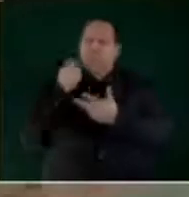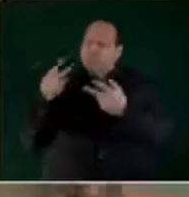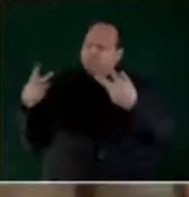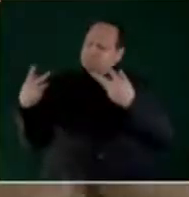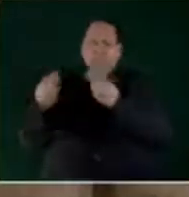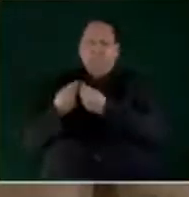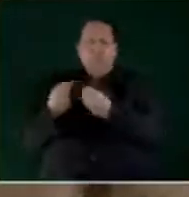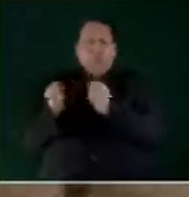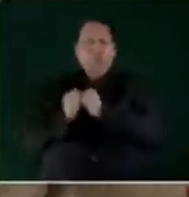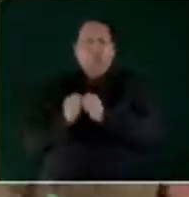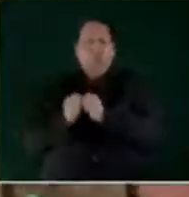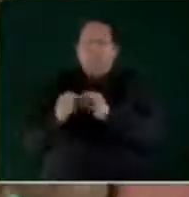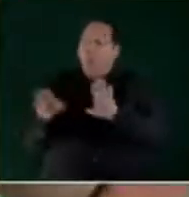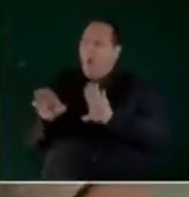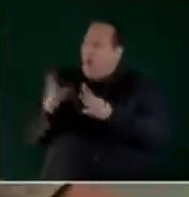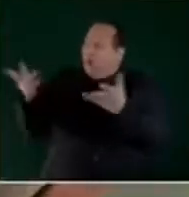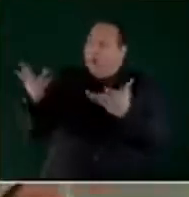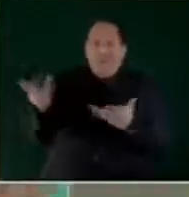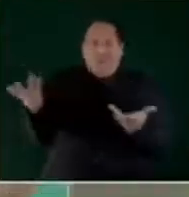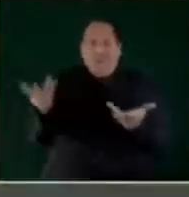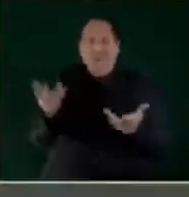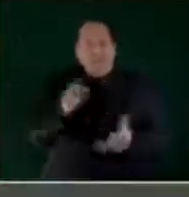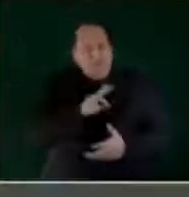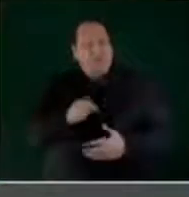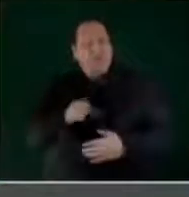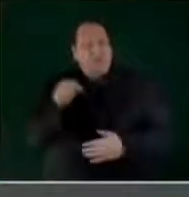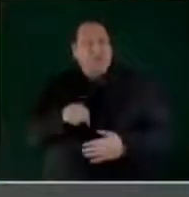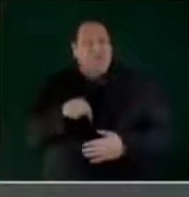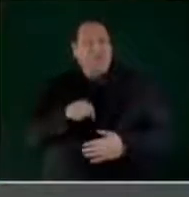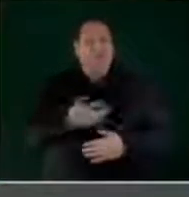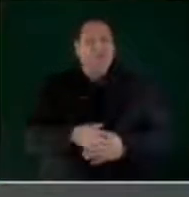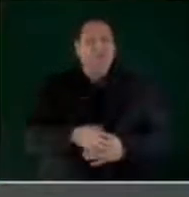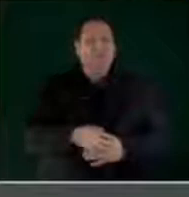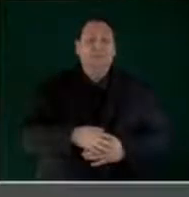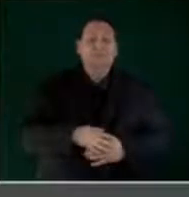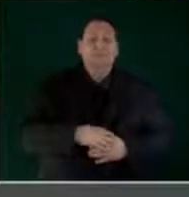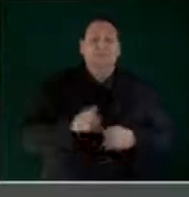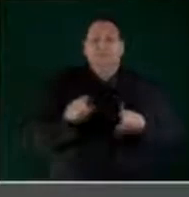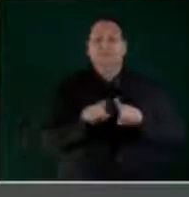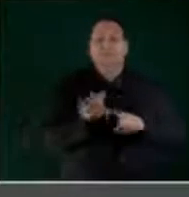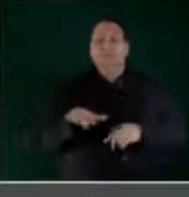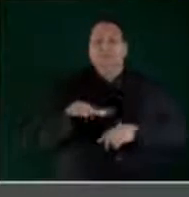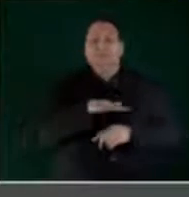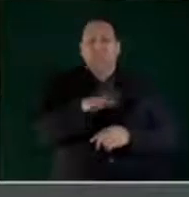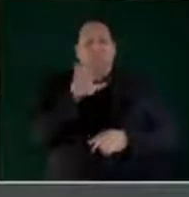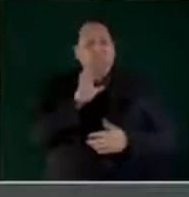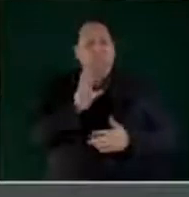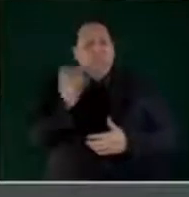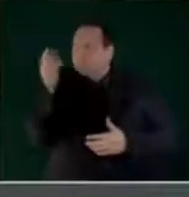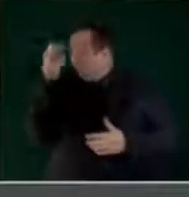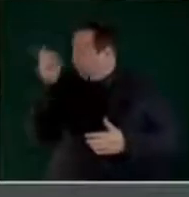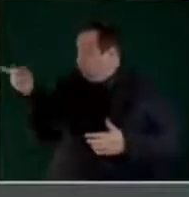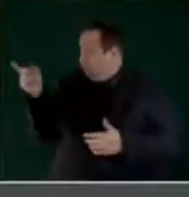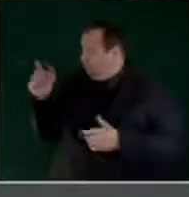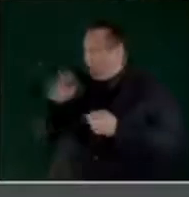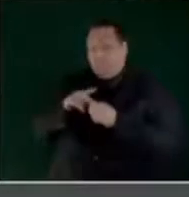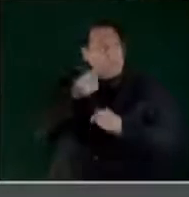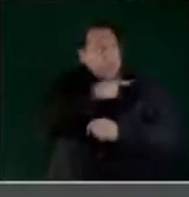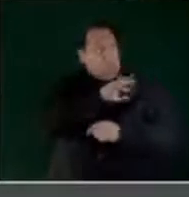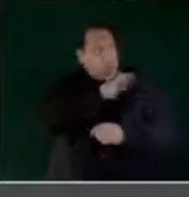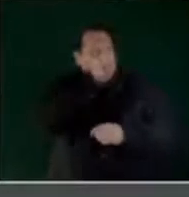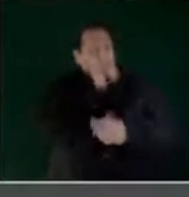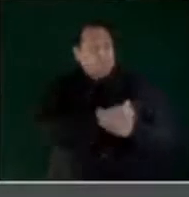Entonces, ¿cómo no se va a lograr eso aquí, Baja California? ¿No le parece, gobernador?